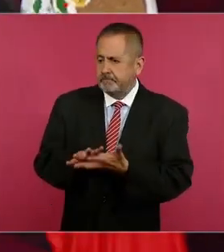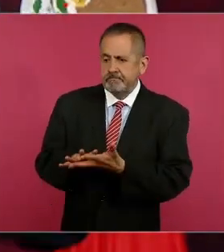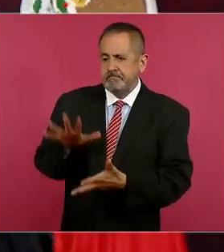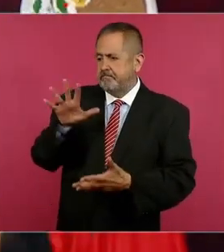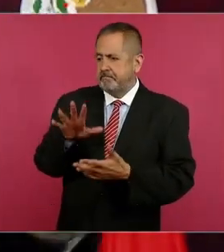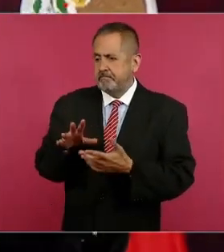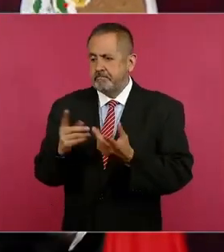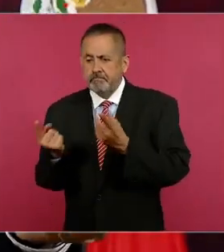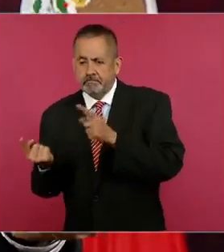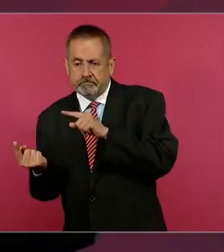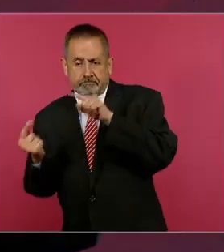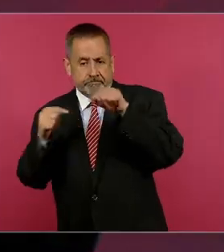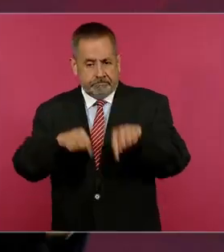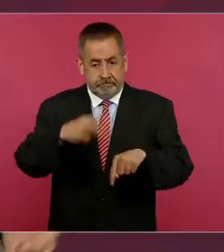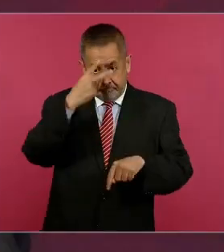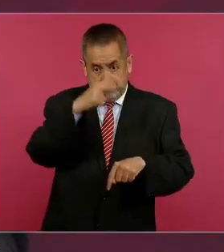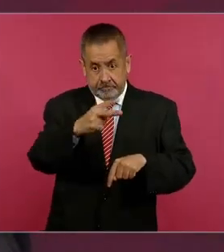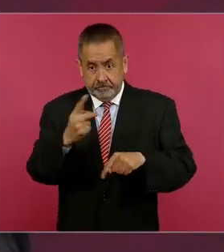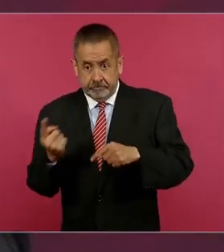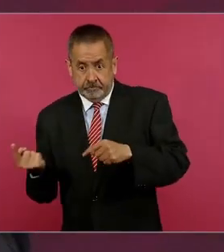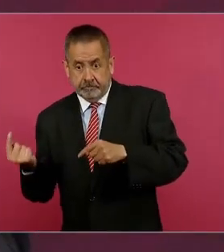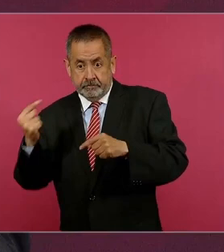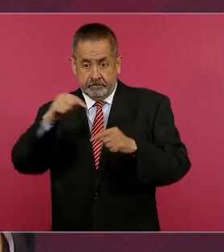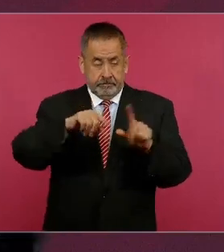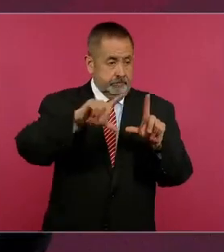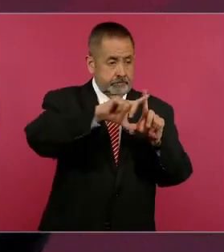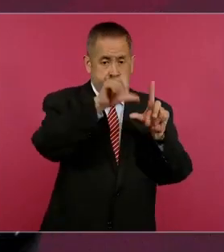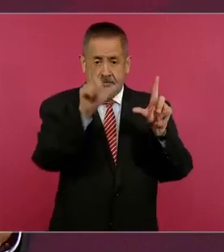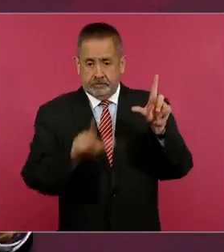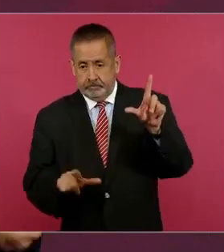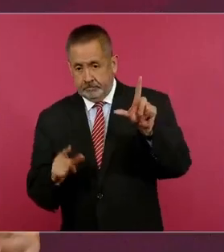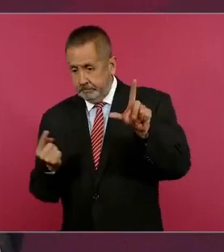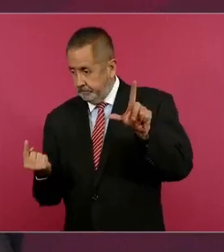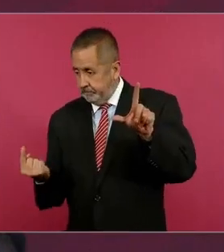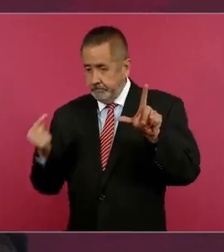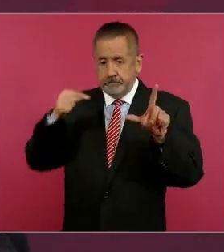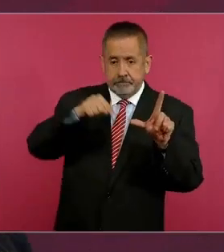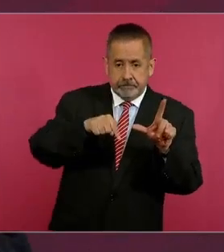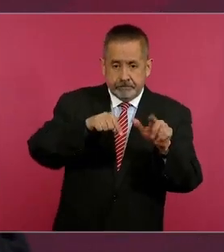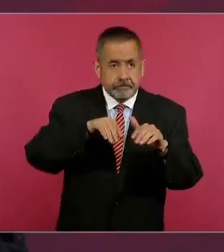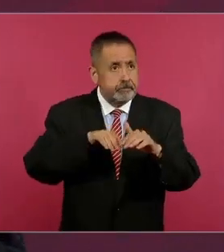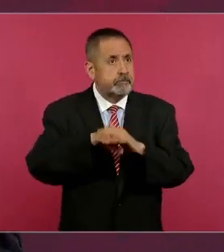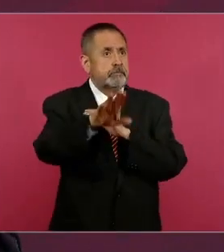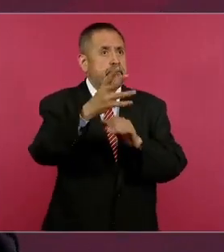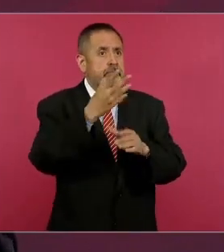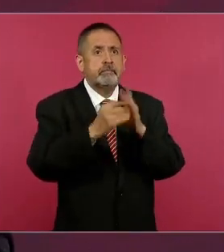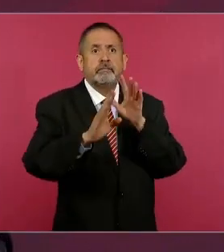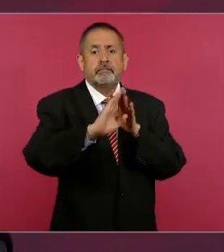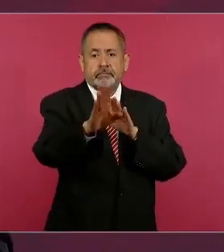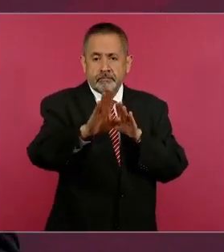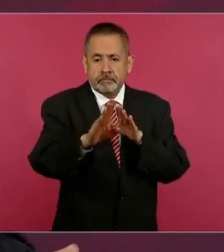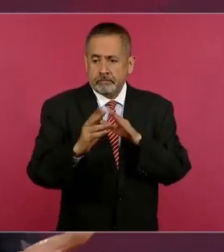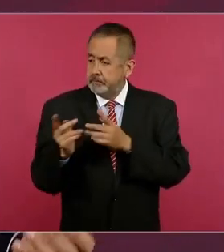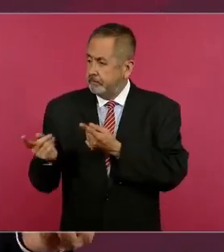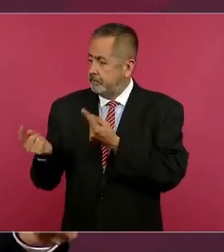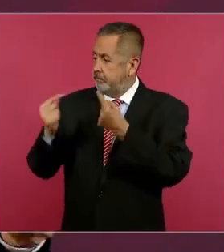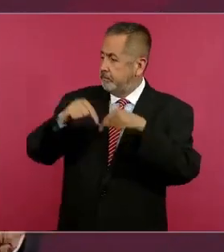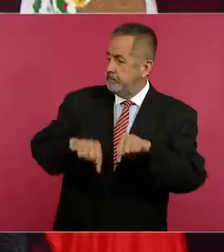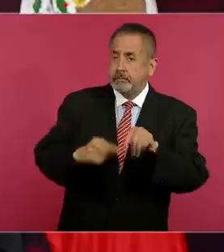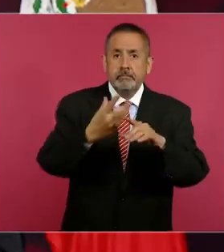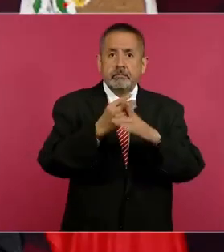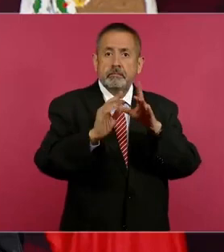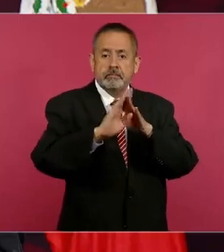por México y que nosotros tenemos que cuidarlos a los migrantes,